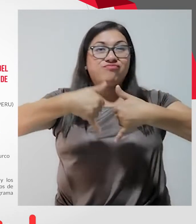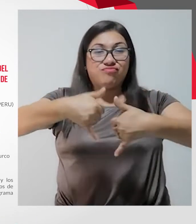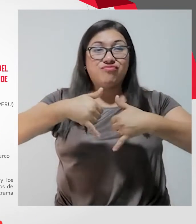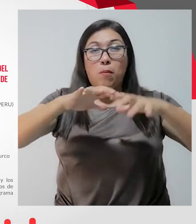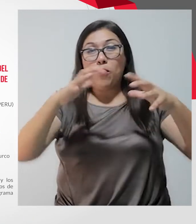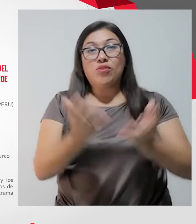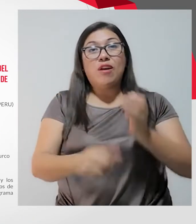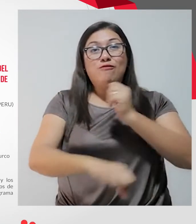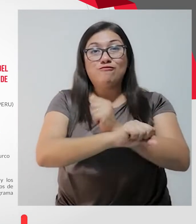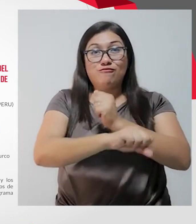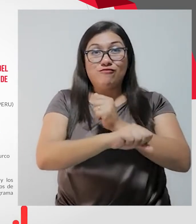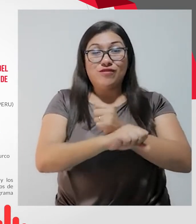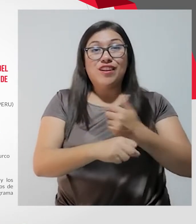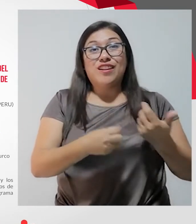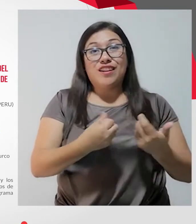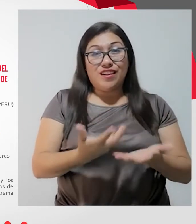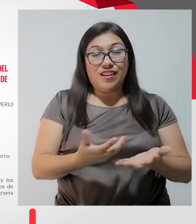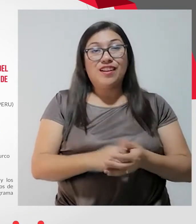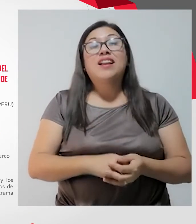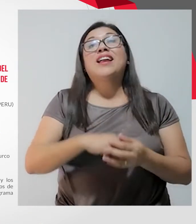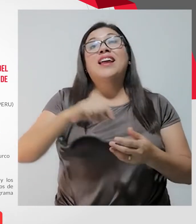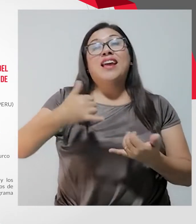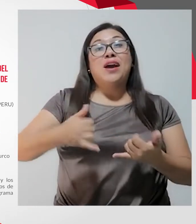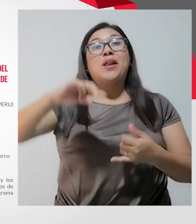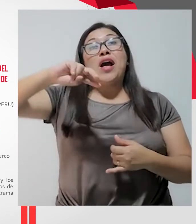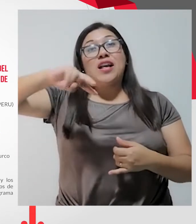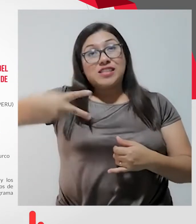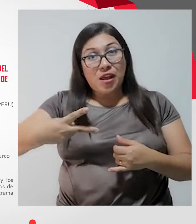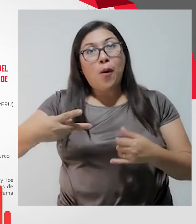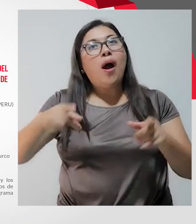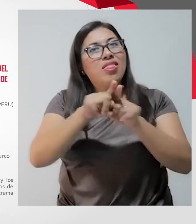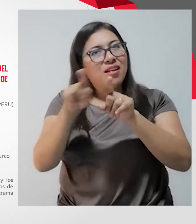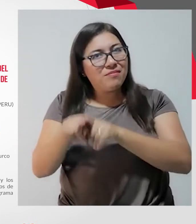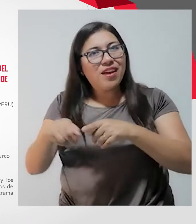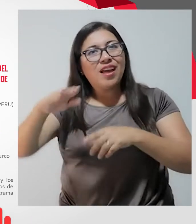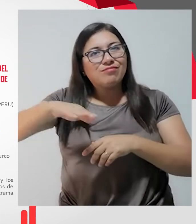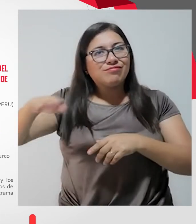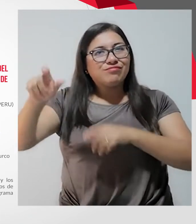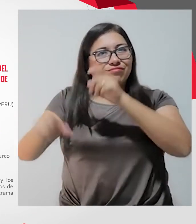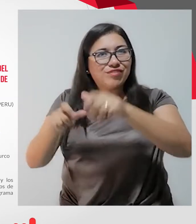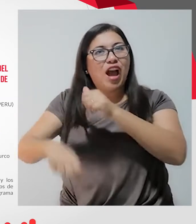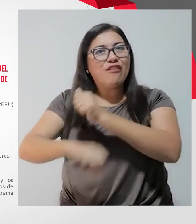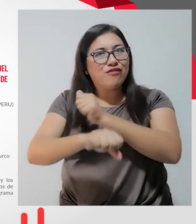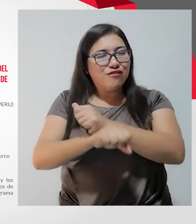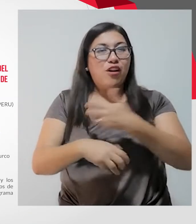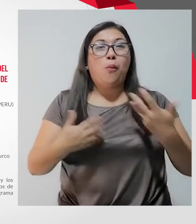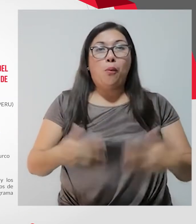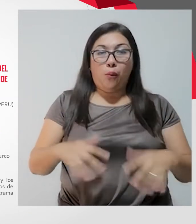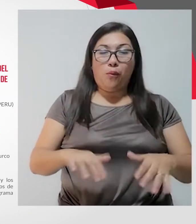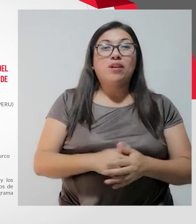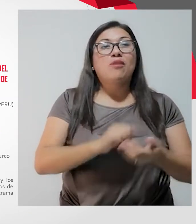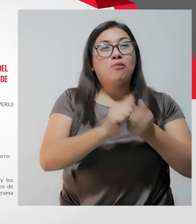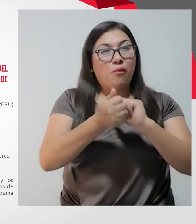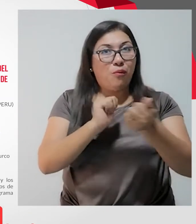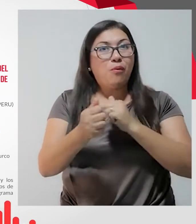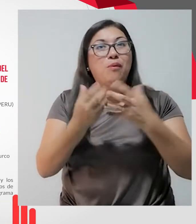de Futsal Down, también la segunda edición de la Copa América de Talla Baja y, bueno, muchas actividades deportivas